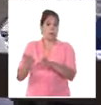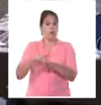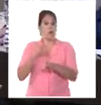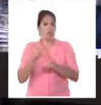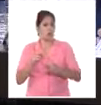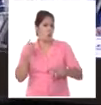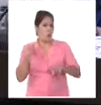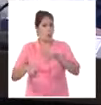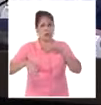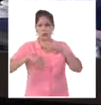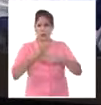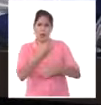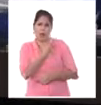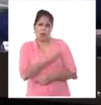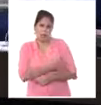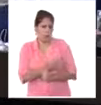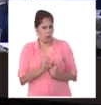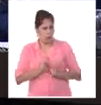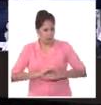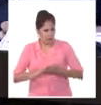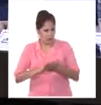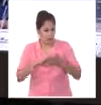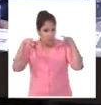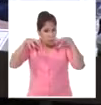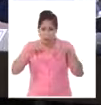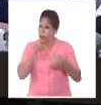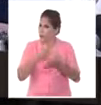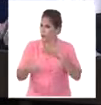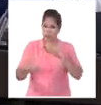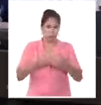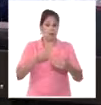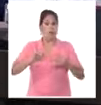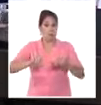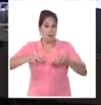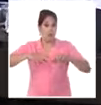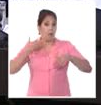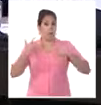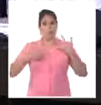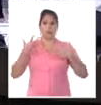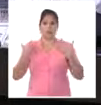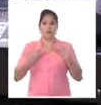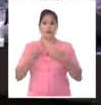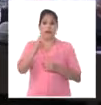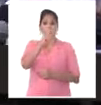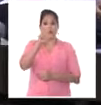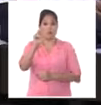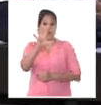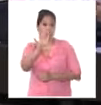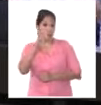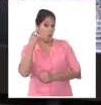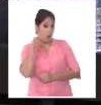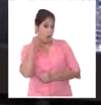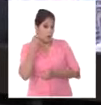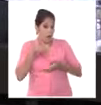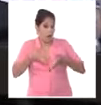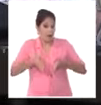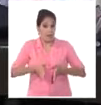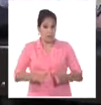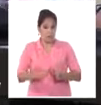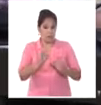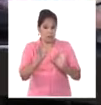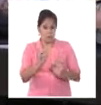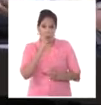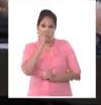no vamos a lamentarnos por la lluvia. Vamos a celebrar los 205 años del nacimiento de aquel que